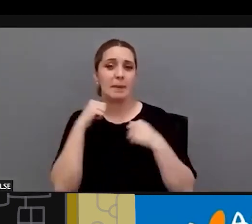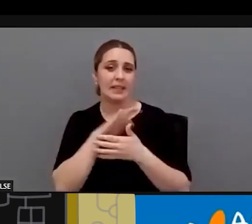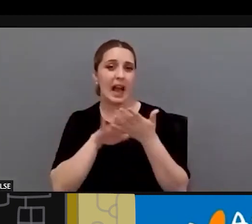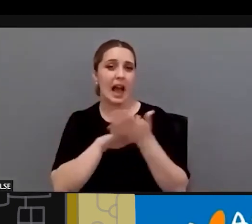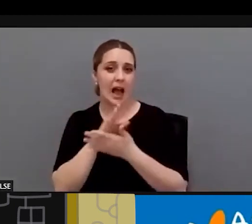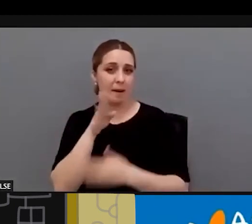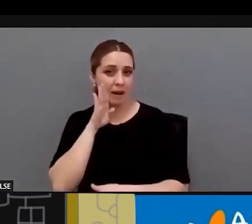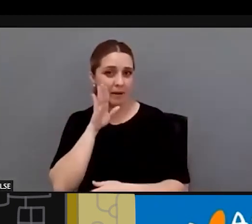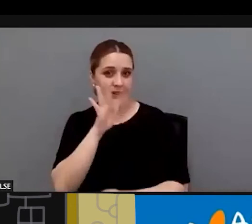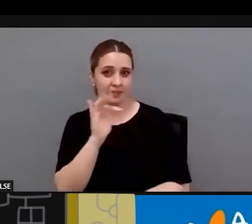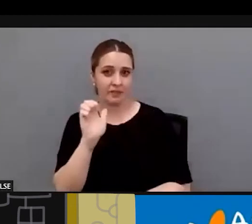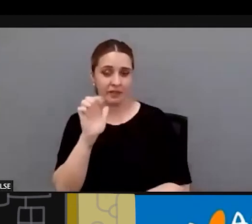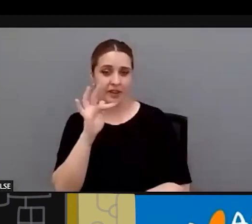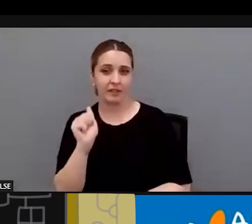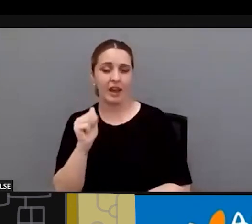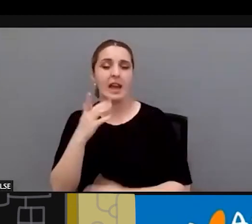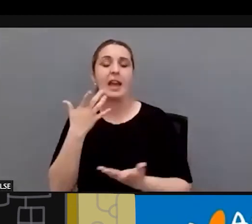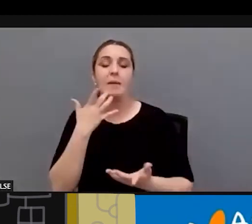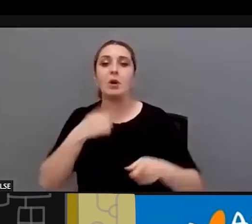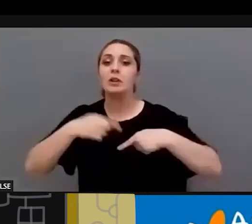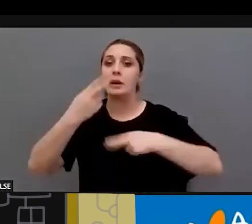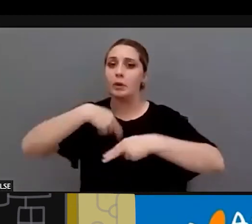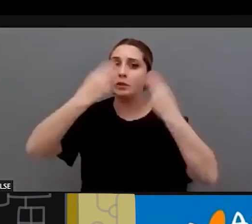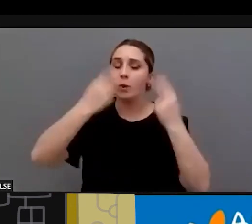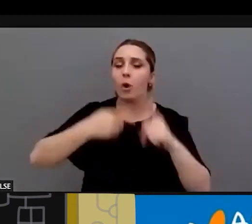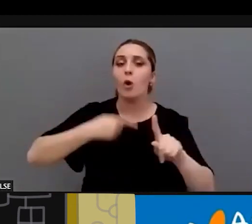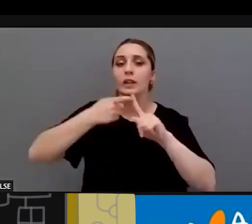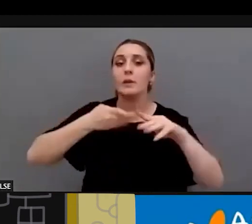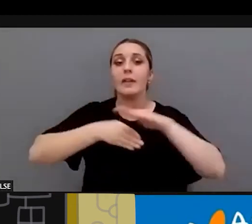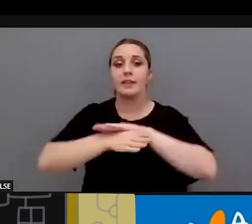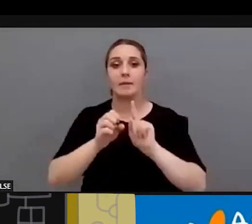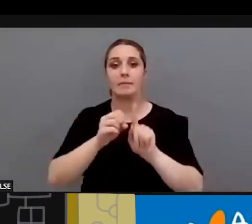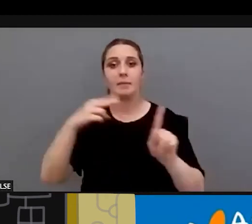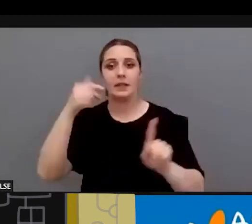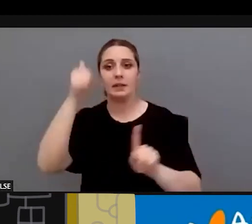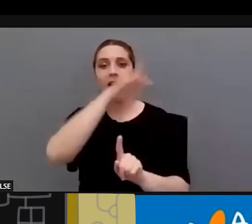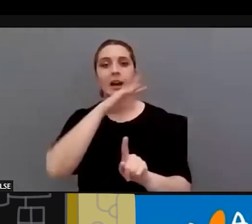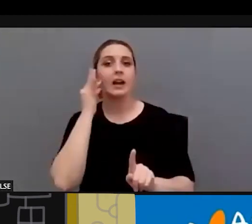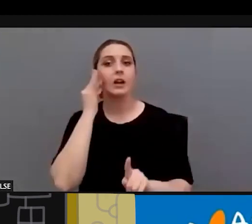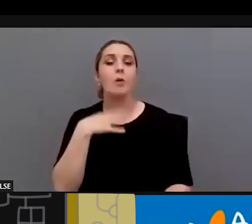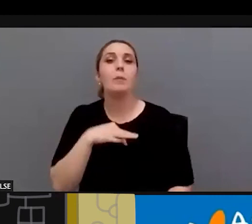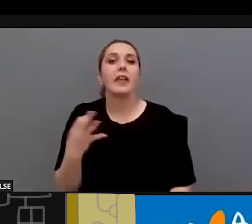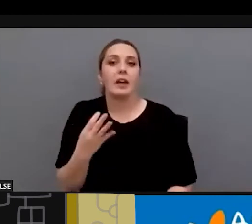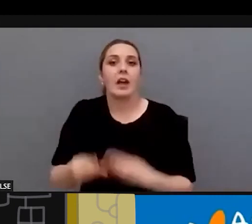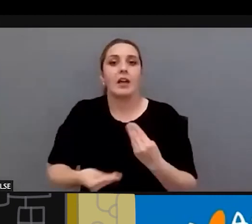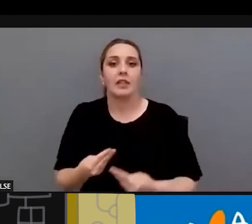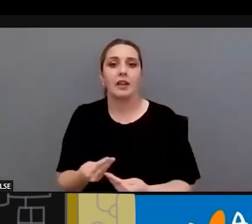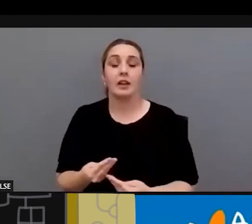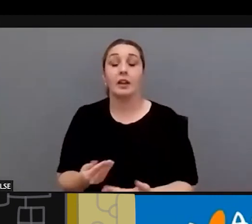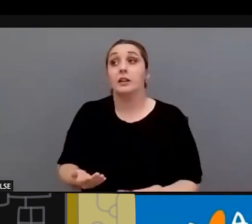por ejemplo en el transporte público que se podría hacer para mejorar la accesibilidad desde una perspectiva de género pues